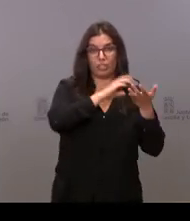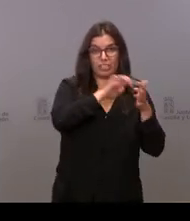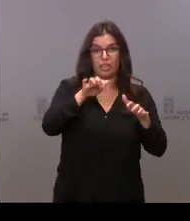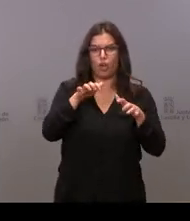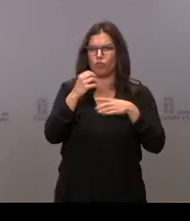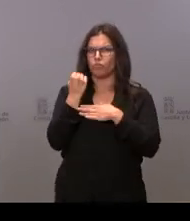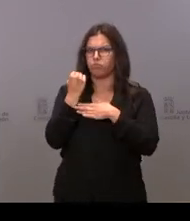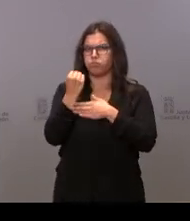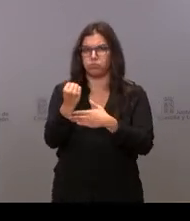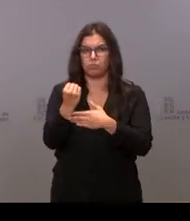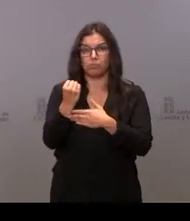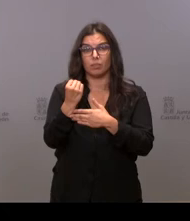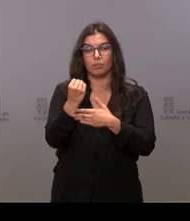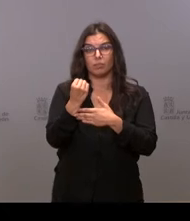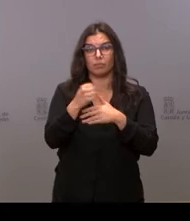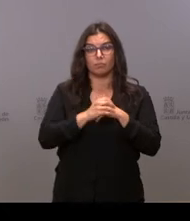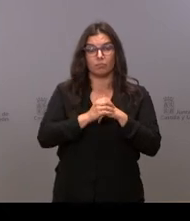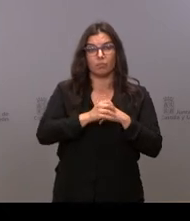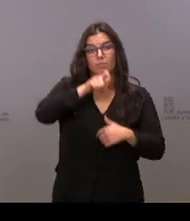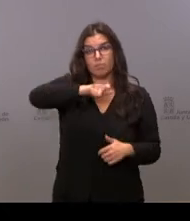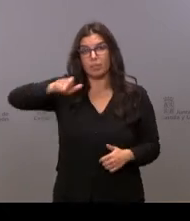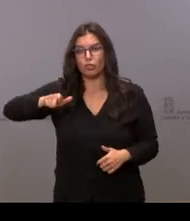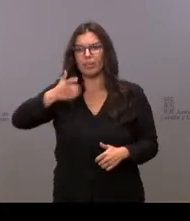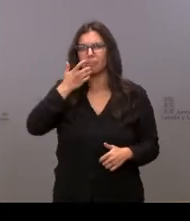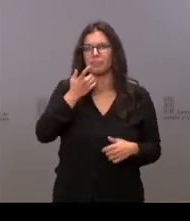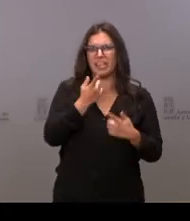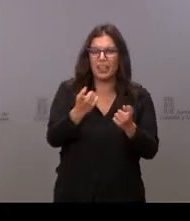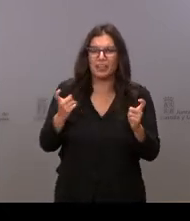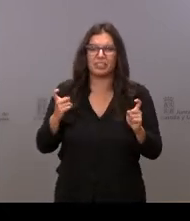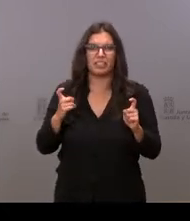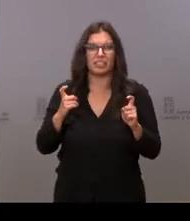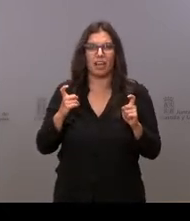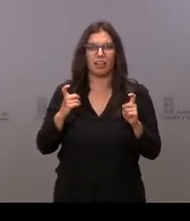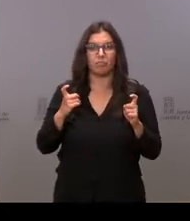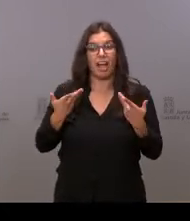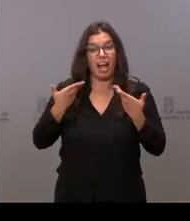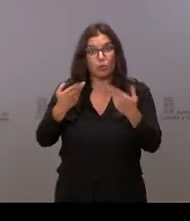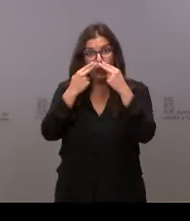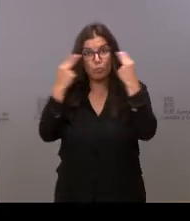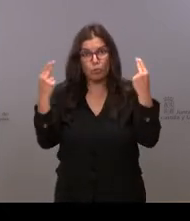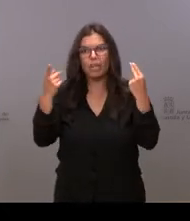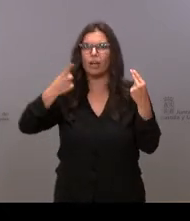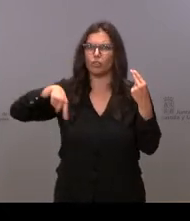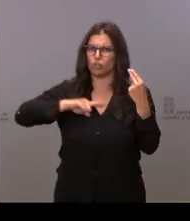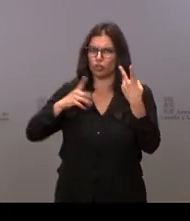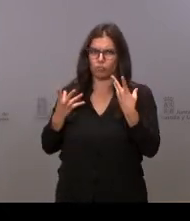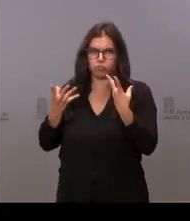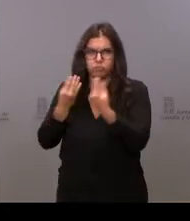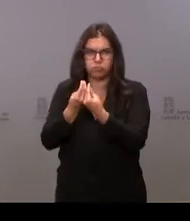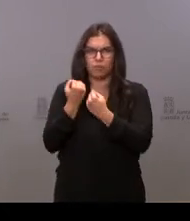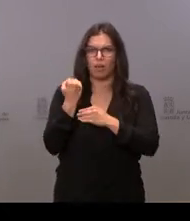vuestro lado. Aquellas personas que necesitéis de la ayuda pública, estaremos con vosotros.